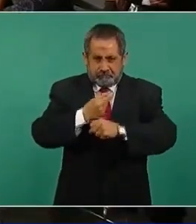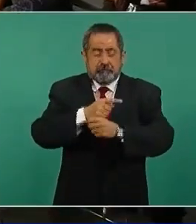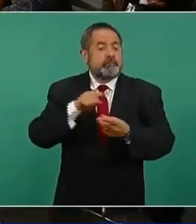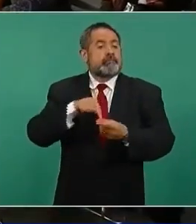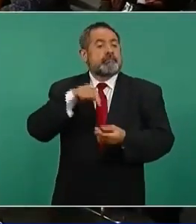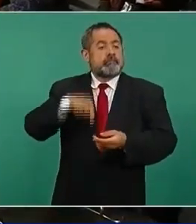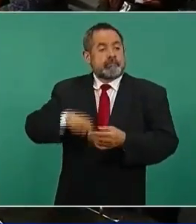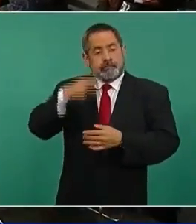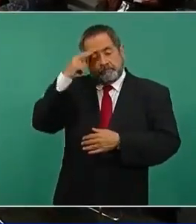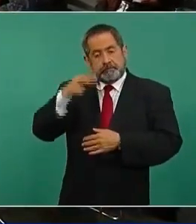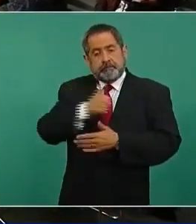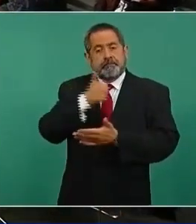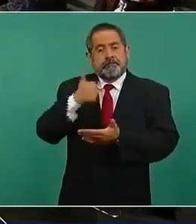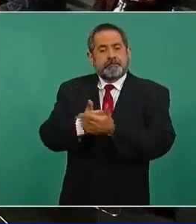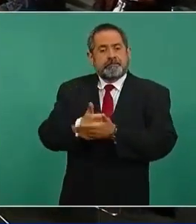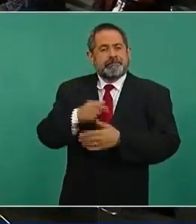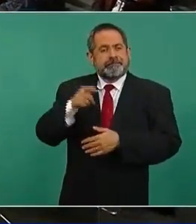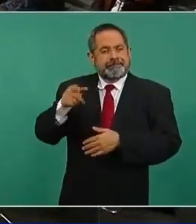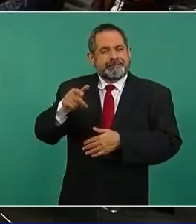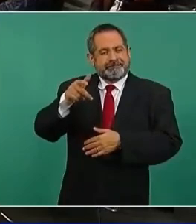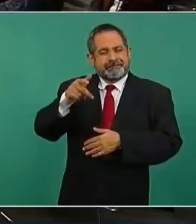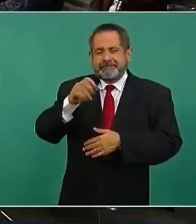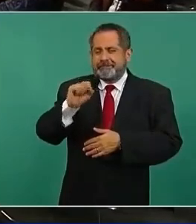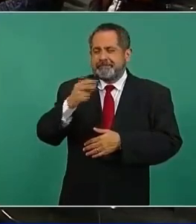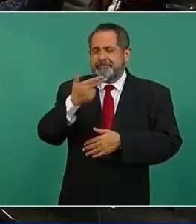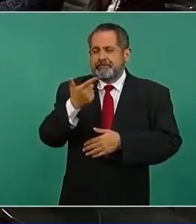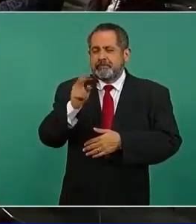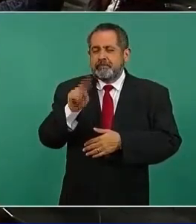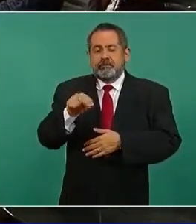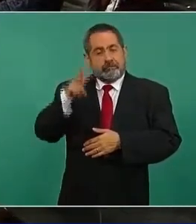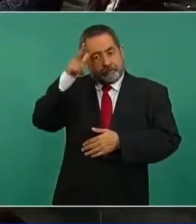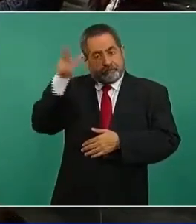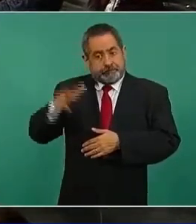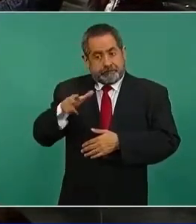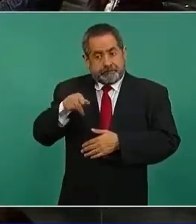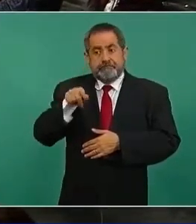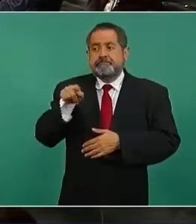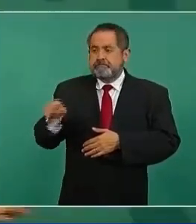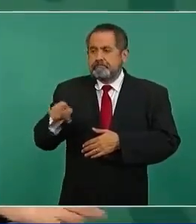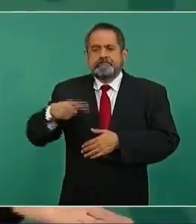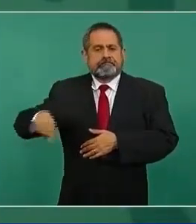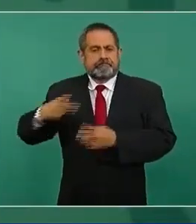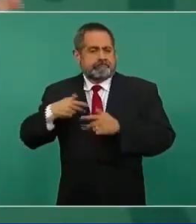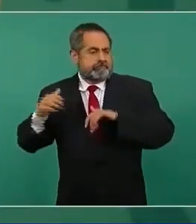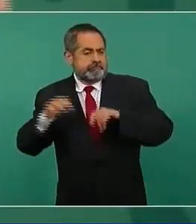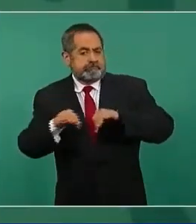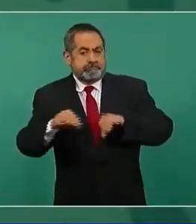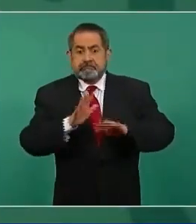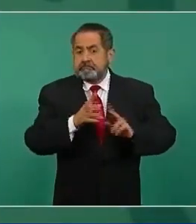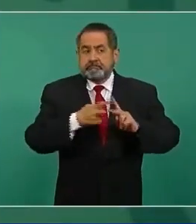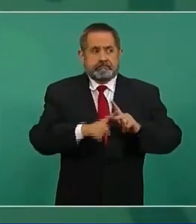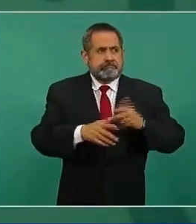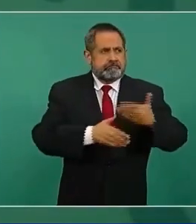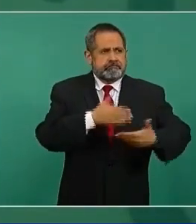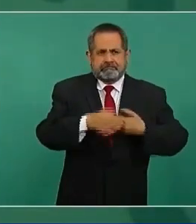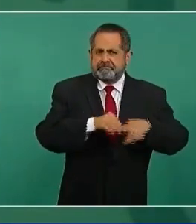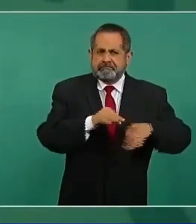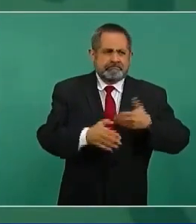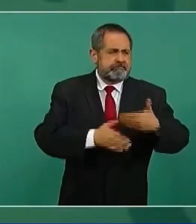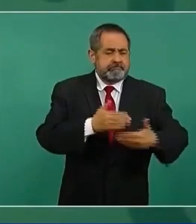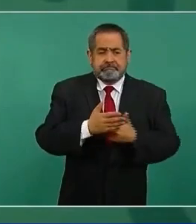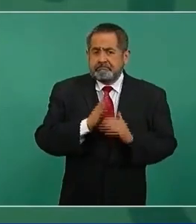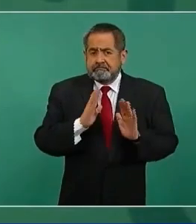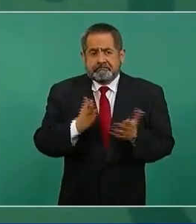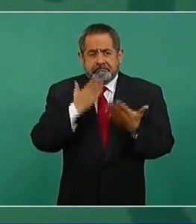para crear empleos en México. Y ya están empezando a